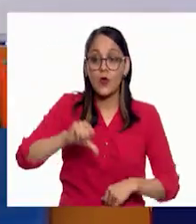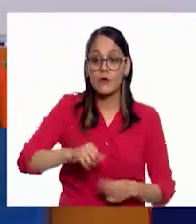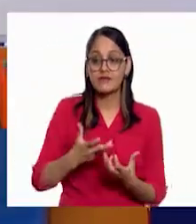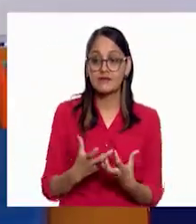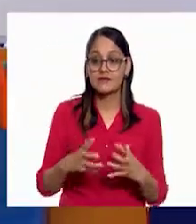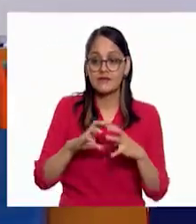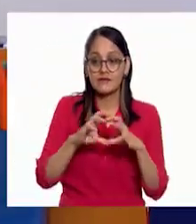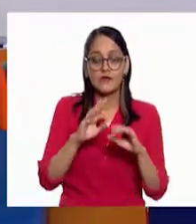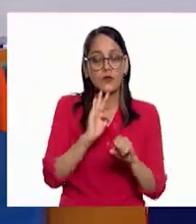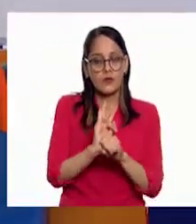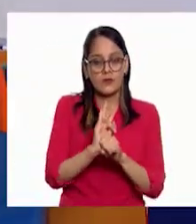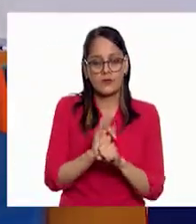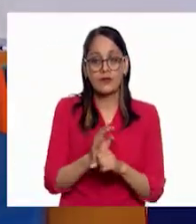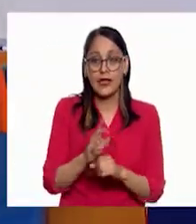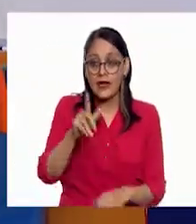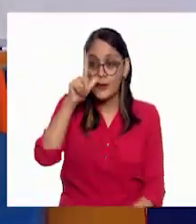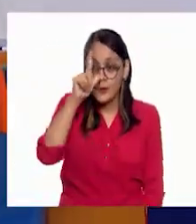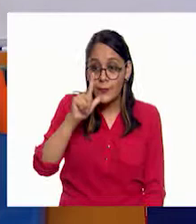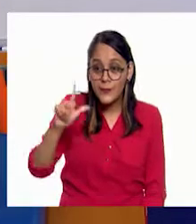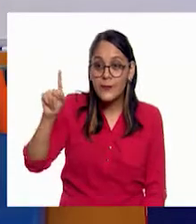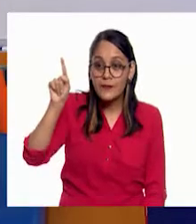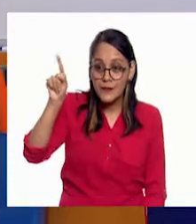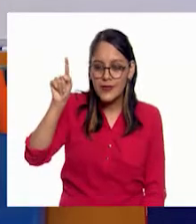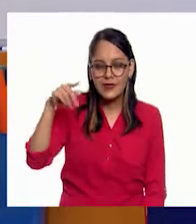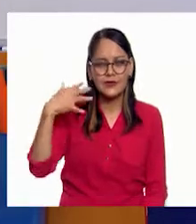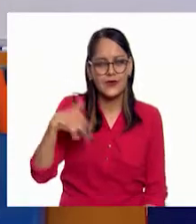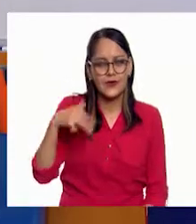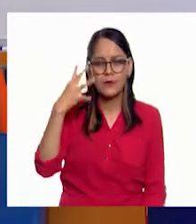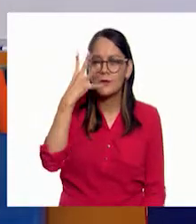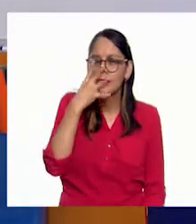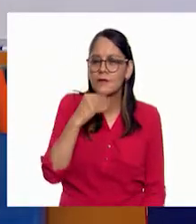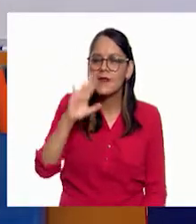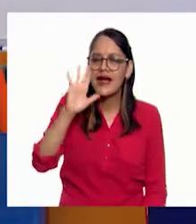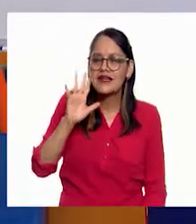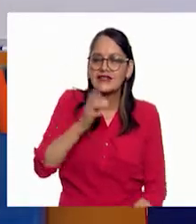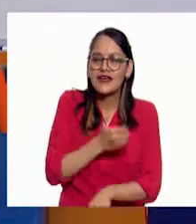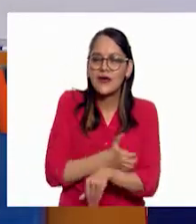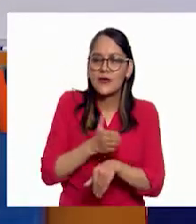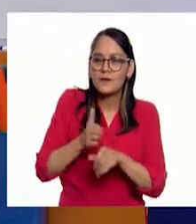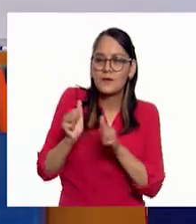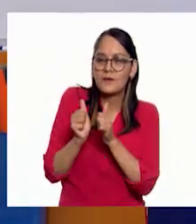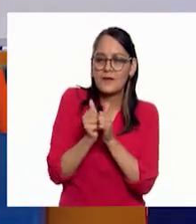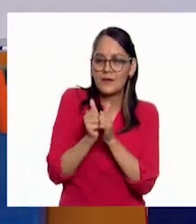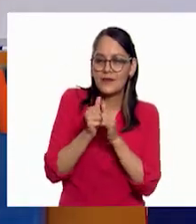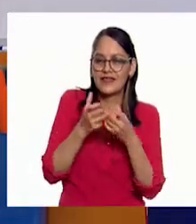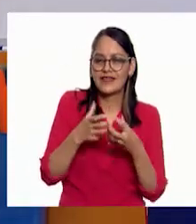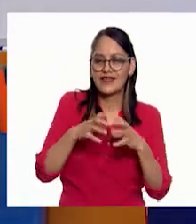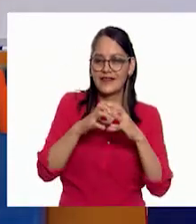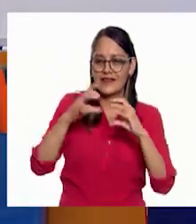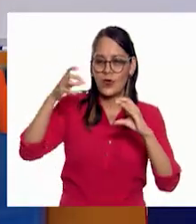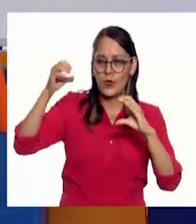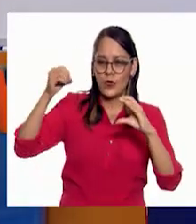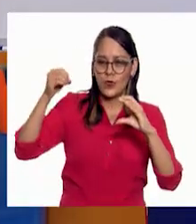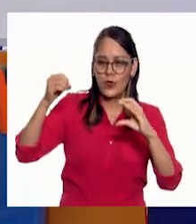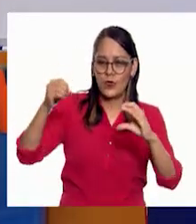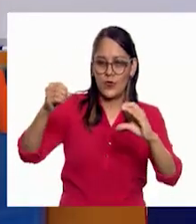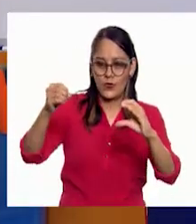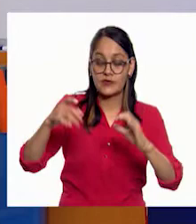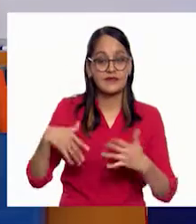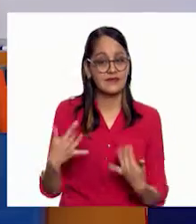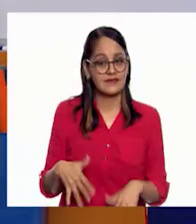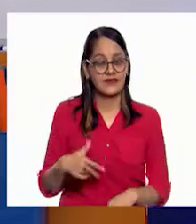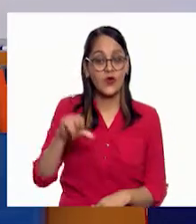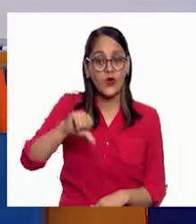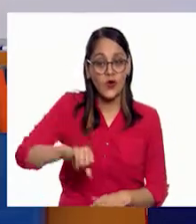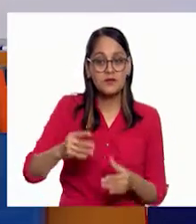planeta azul, tener ese hermoso compañero, esa hermosa compañera ahí en el cielo. Ay, maestro Ezequiel, de verdad, estas clases